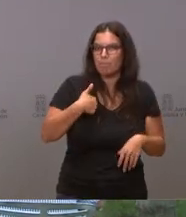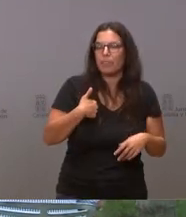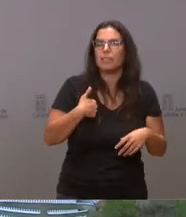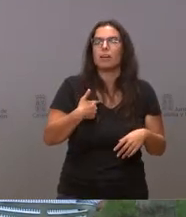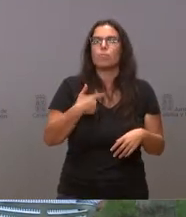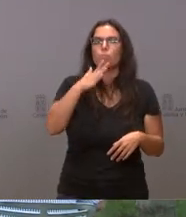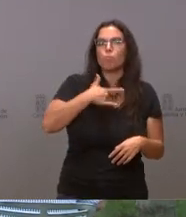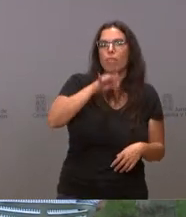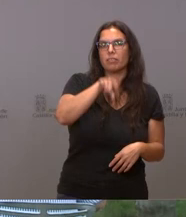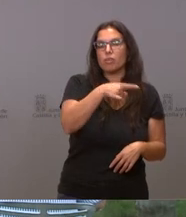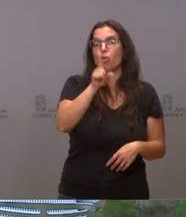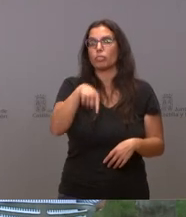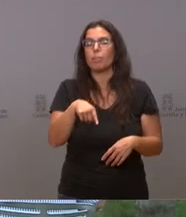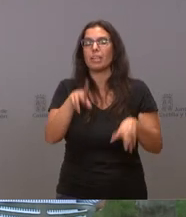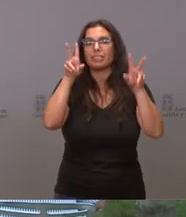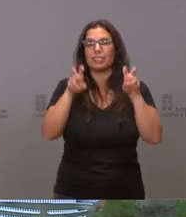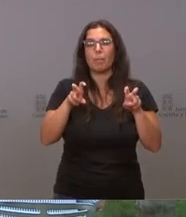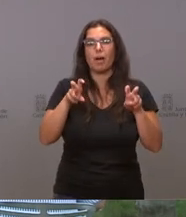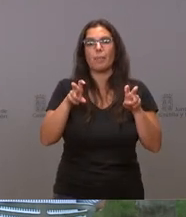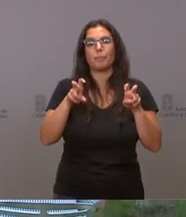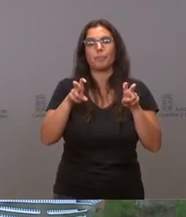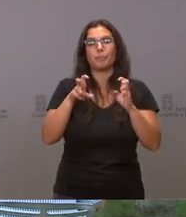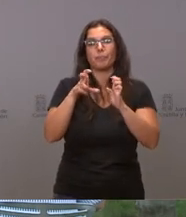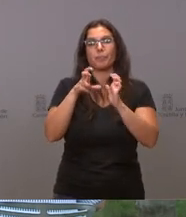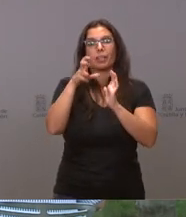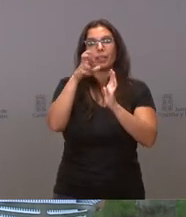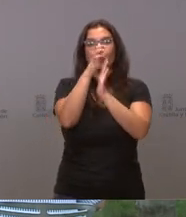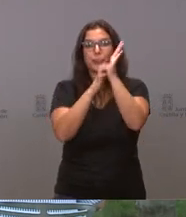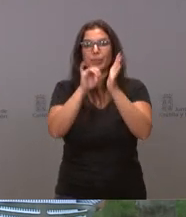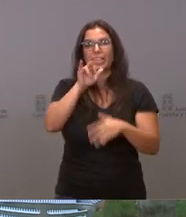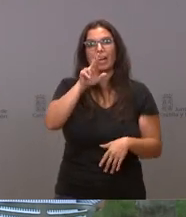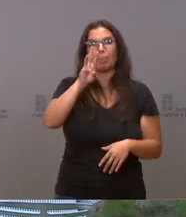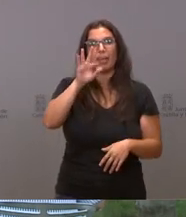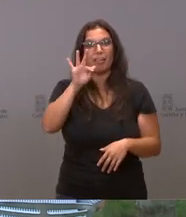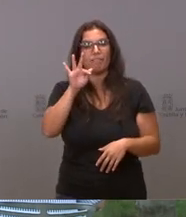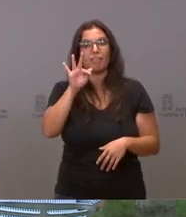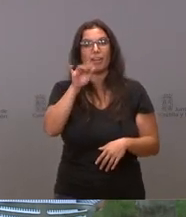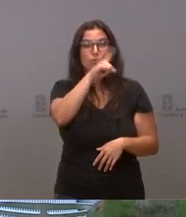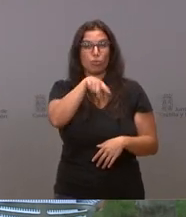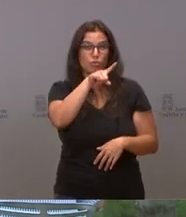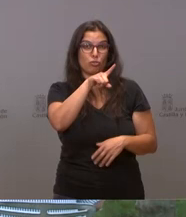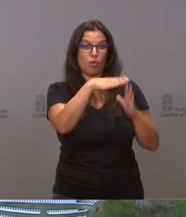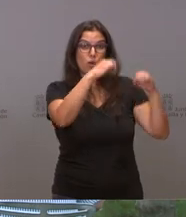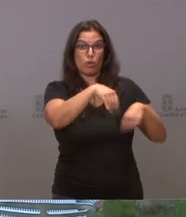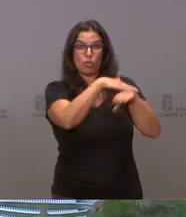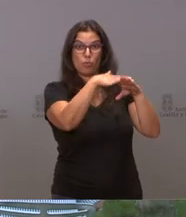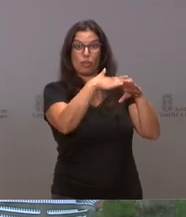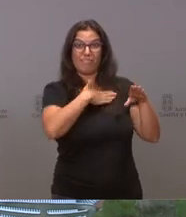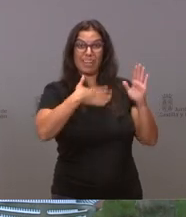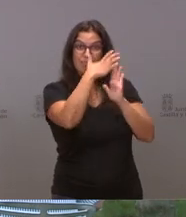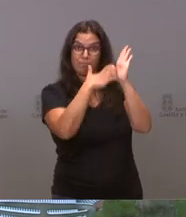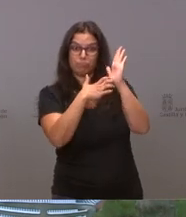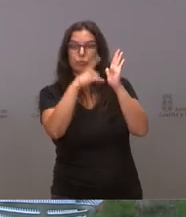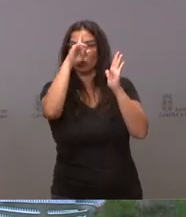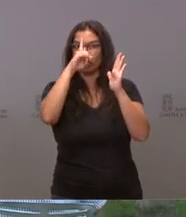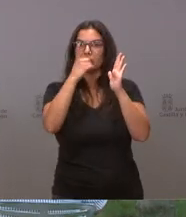a avanzar en la rebaja del IRPF que llevaban ustedes en el acuerdo de gobierno. No sé si hay